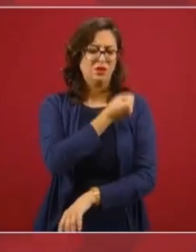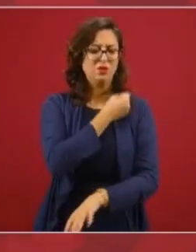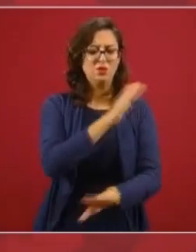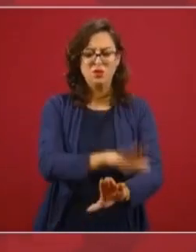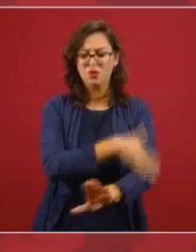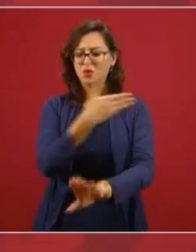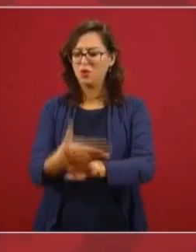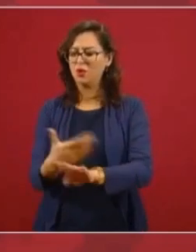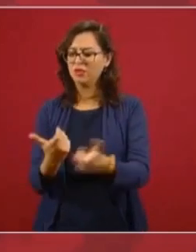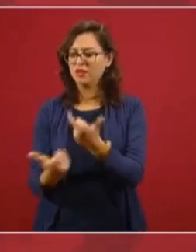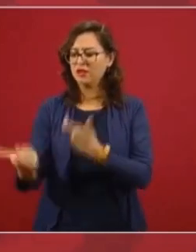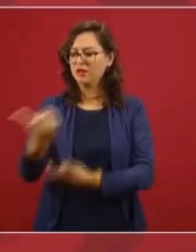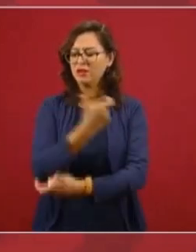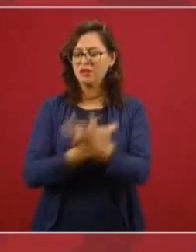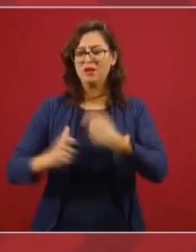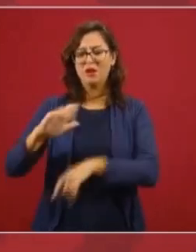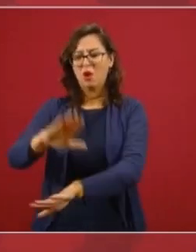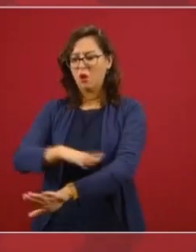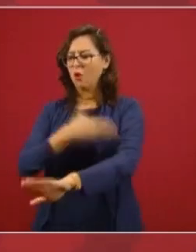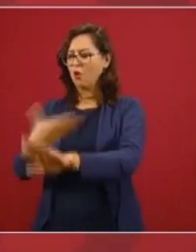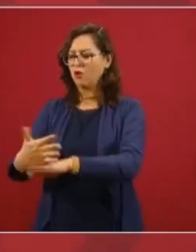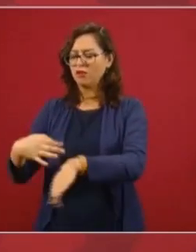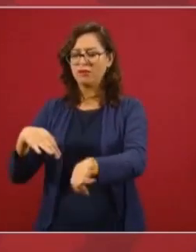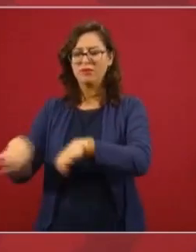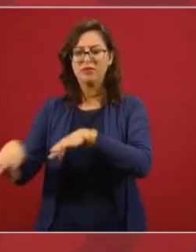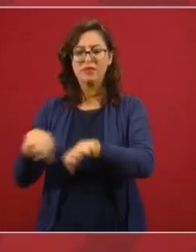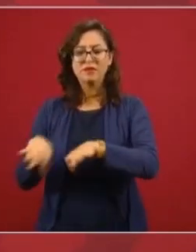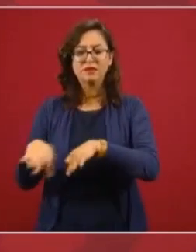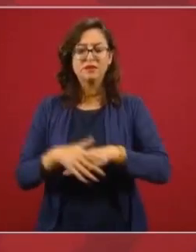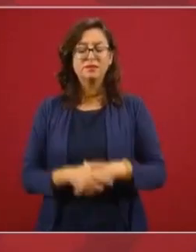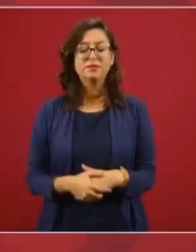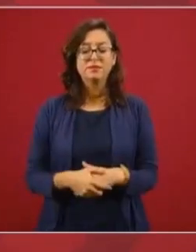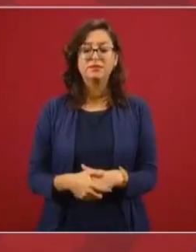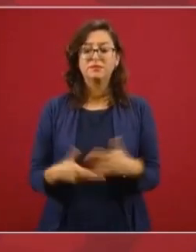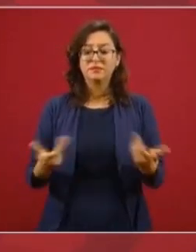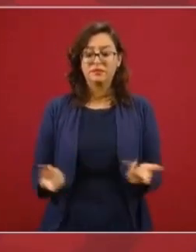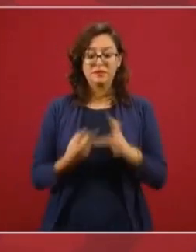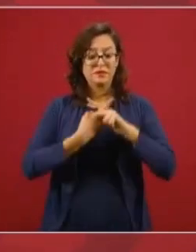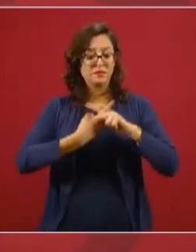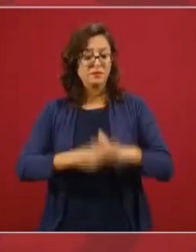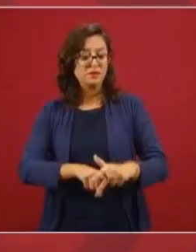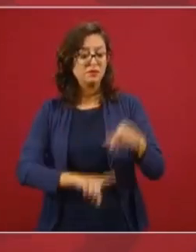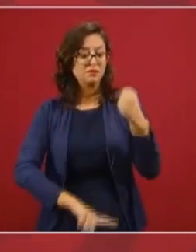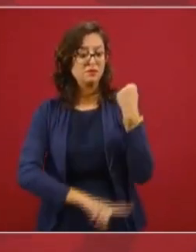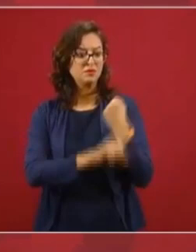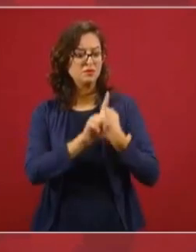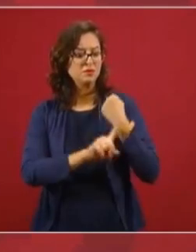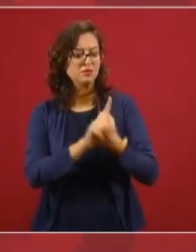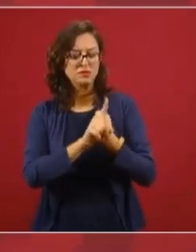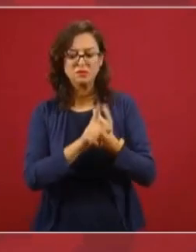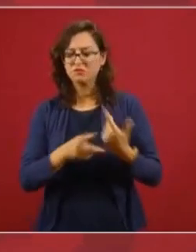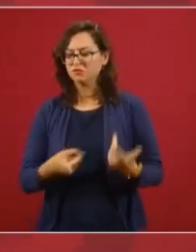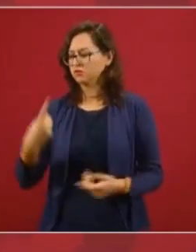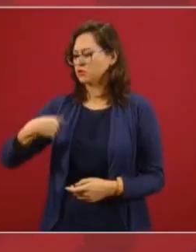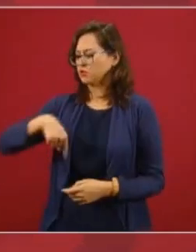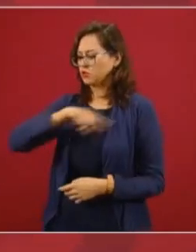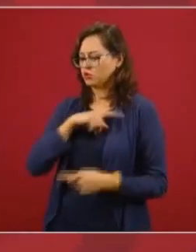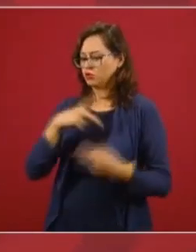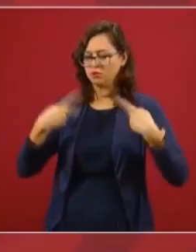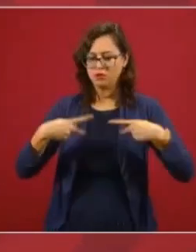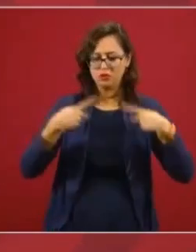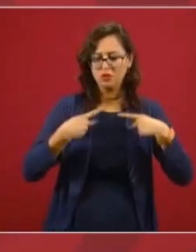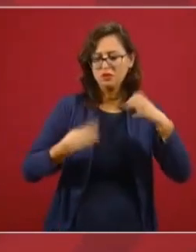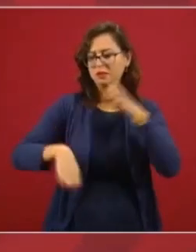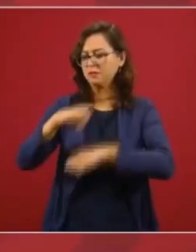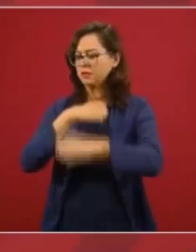Desde el inicio, hemos estado muy activos como personas, empresas y fundaciones, buscando contribuir para hacerle